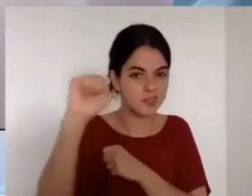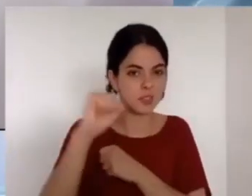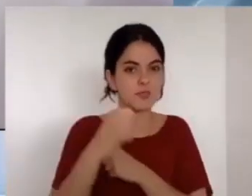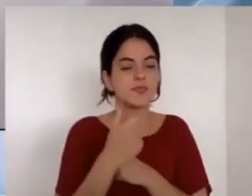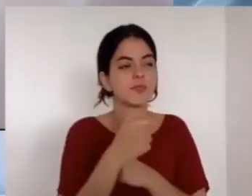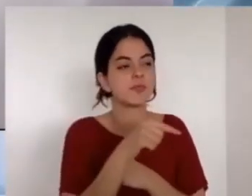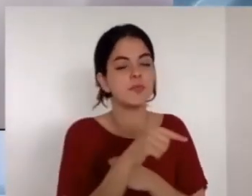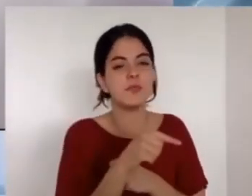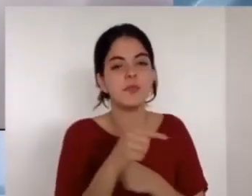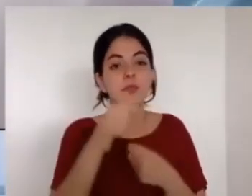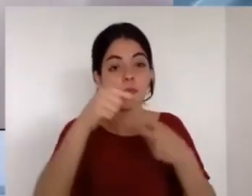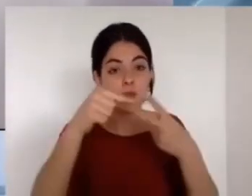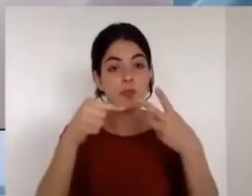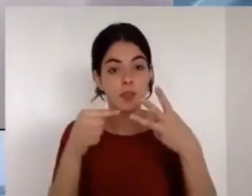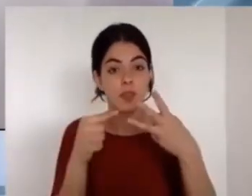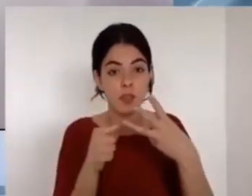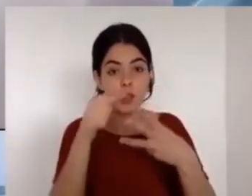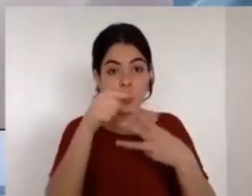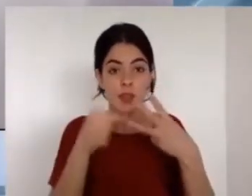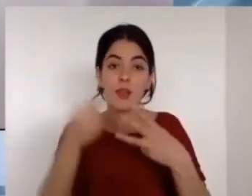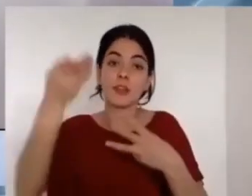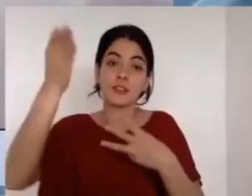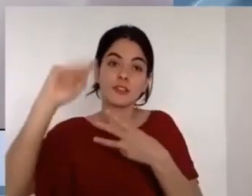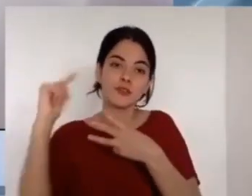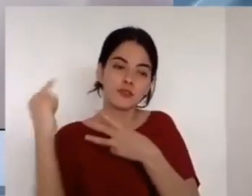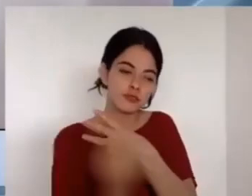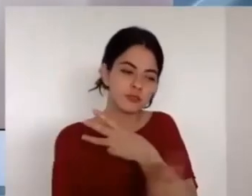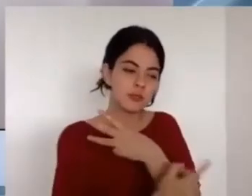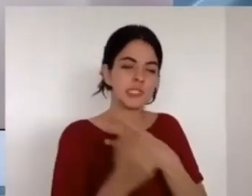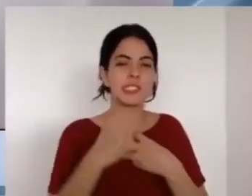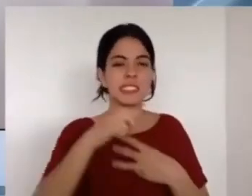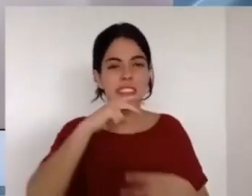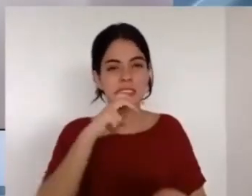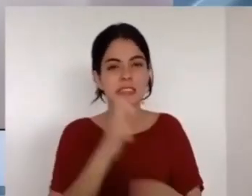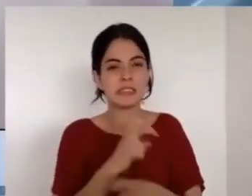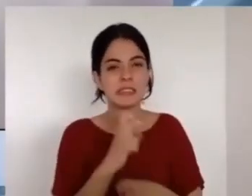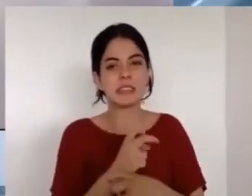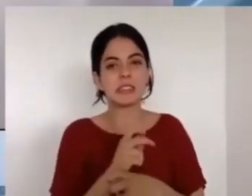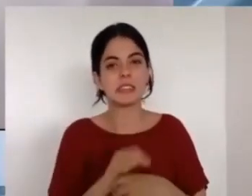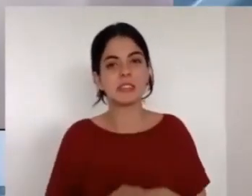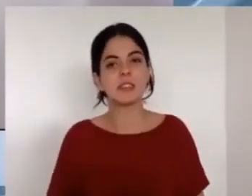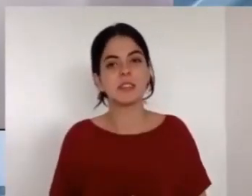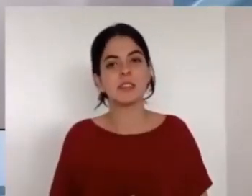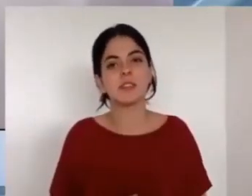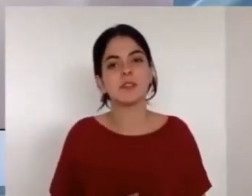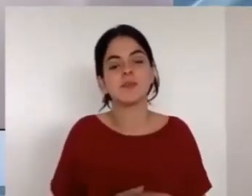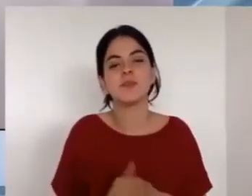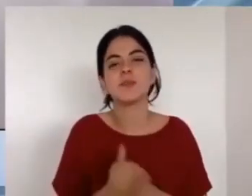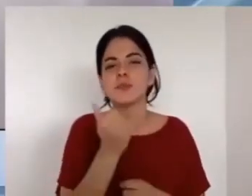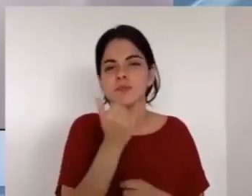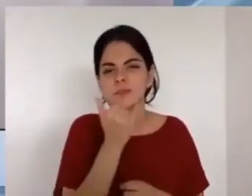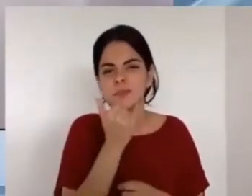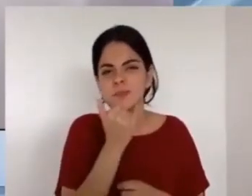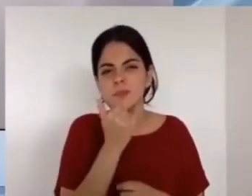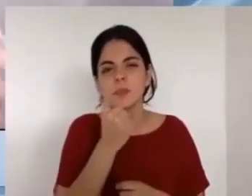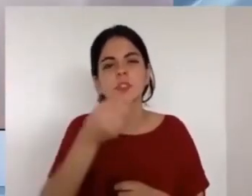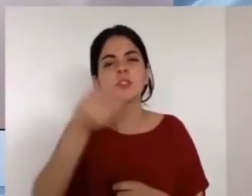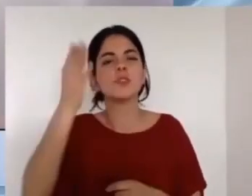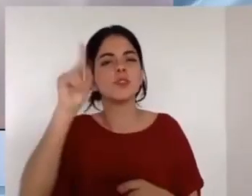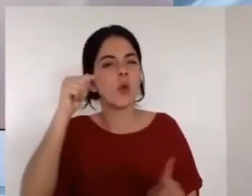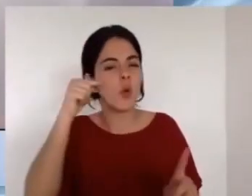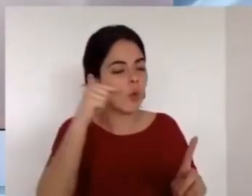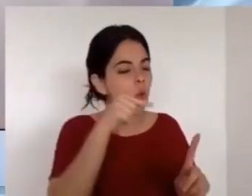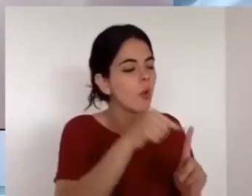La segunda tiene que ver con cuatro cambios que se